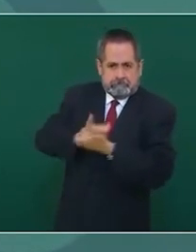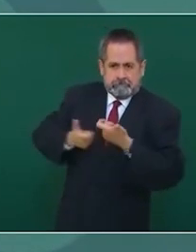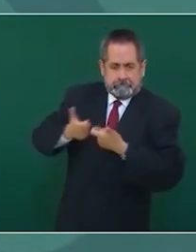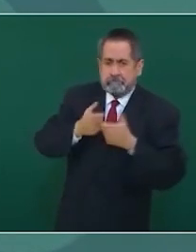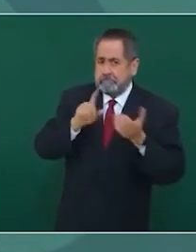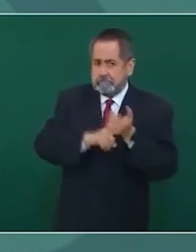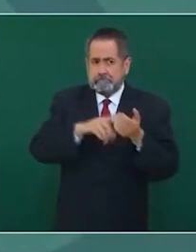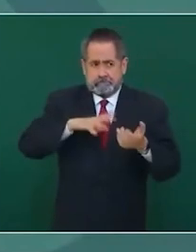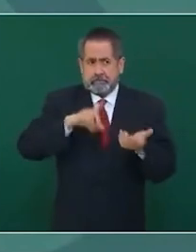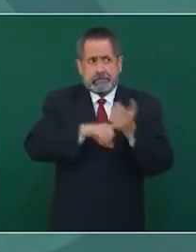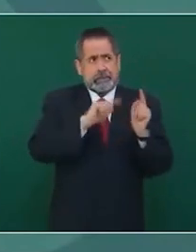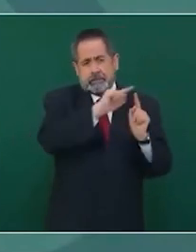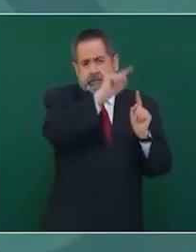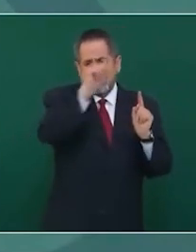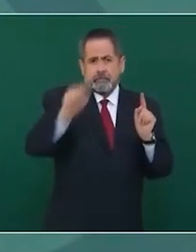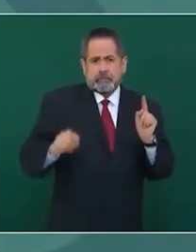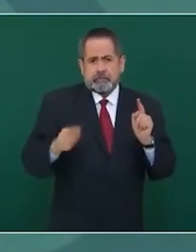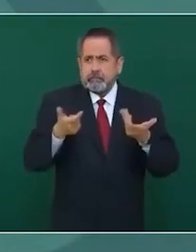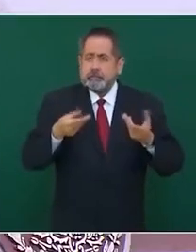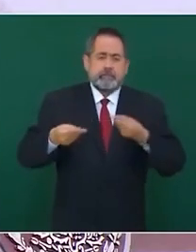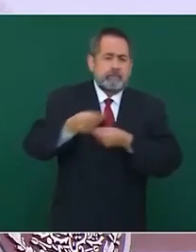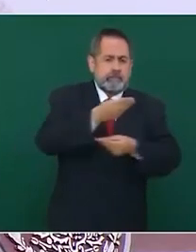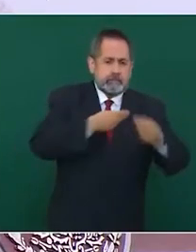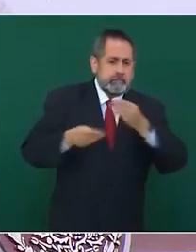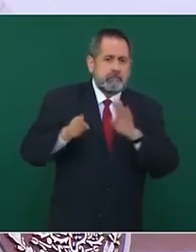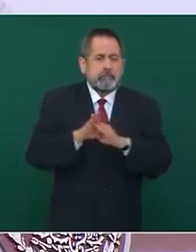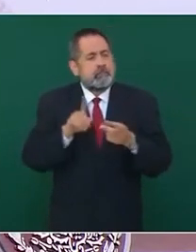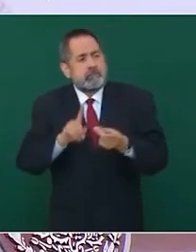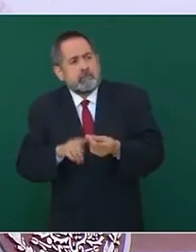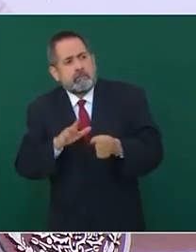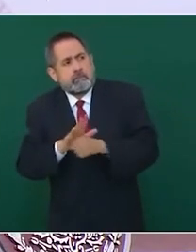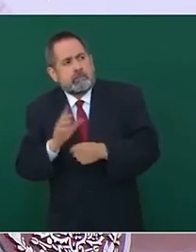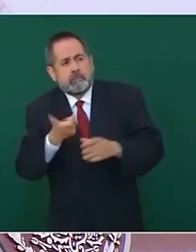tráfico de dinero,